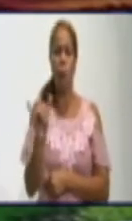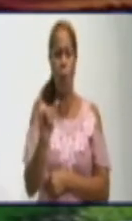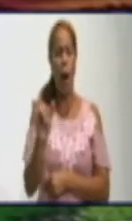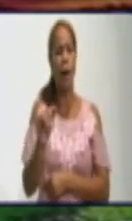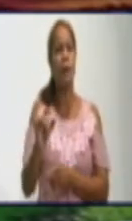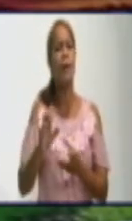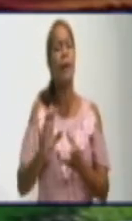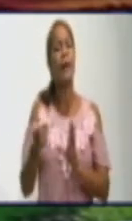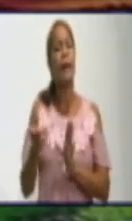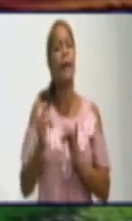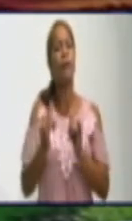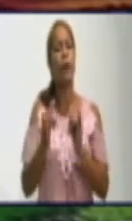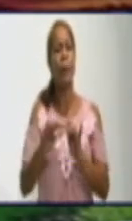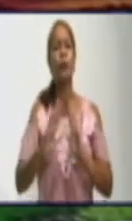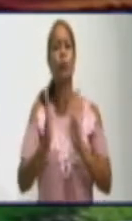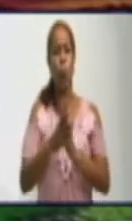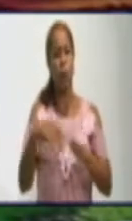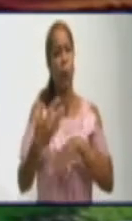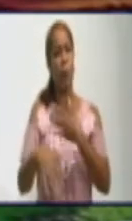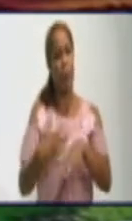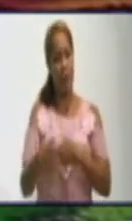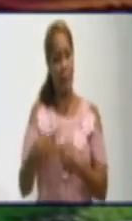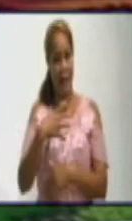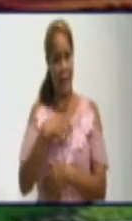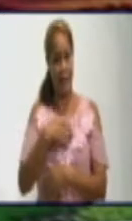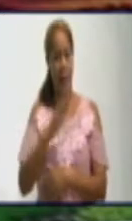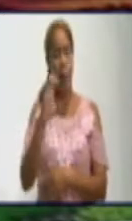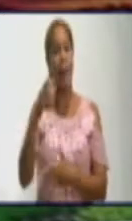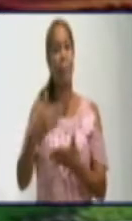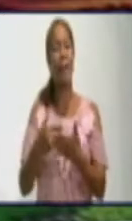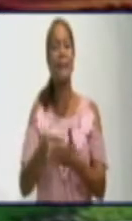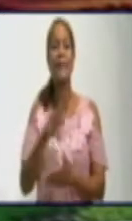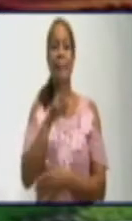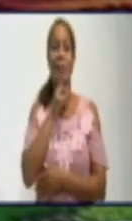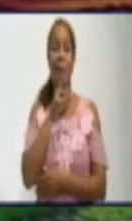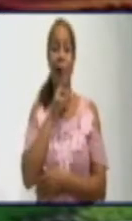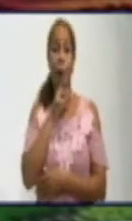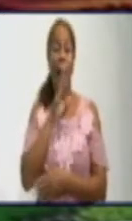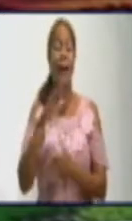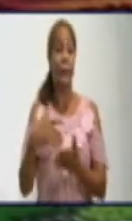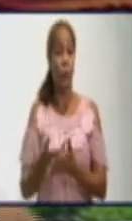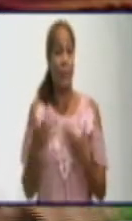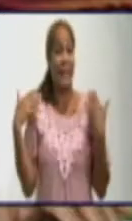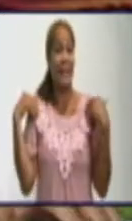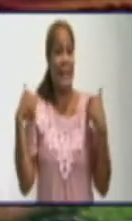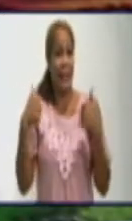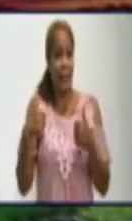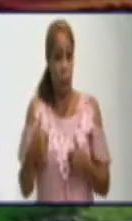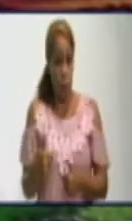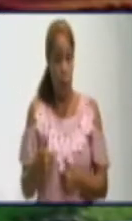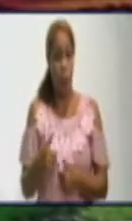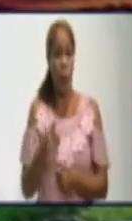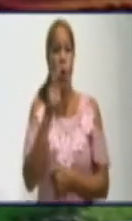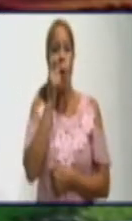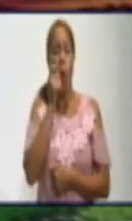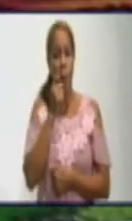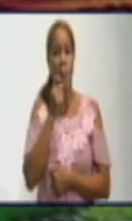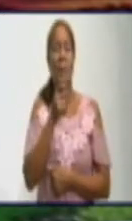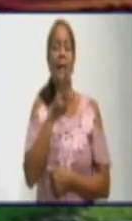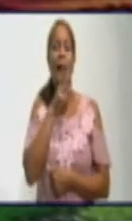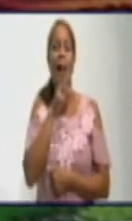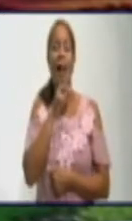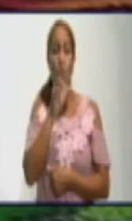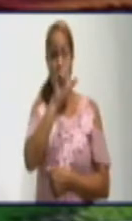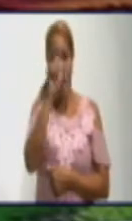parte del diálogo de nuestro programa. Norberto Millán, director adjunto de la empresa de acueducto y alcantarillado en la provincia